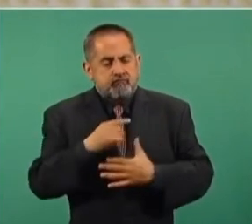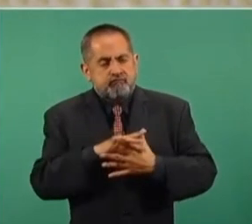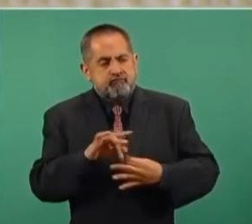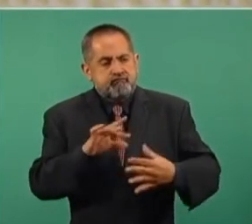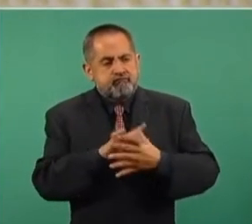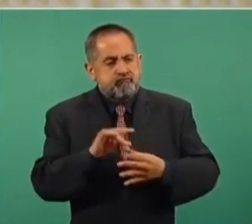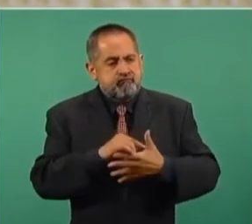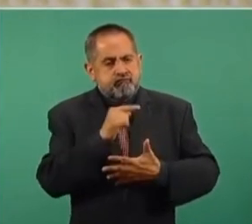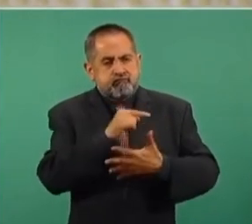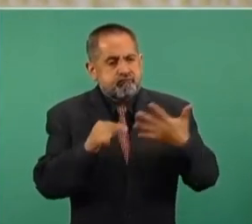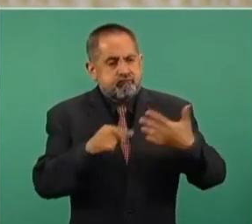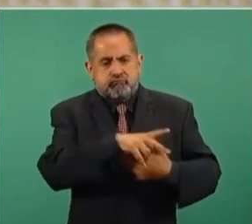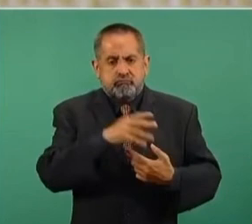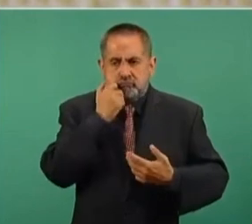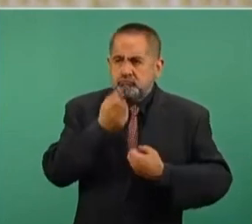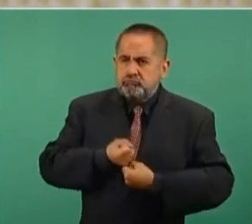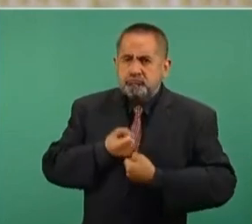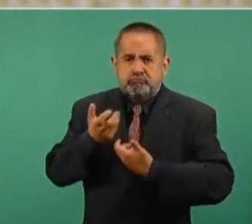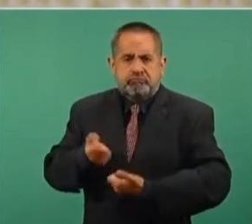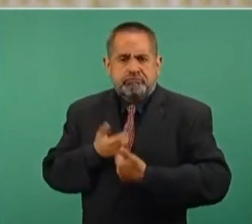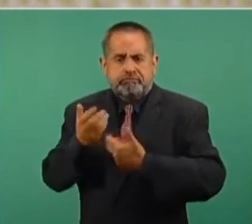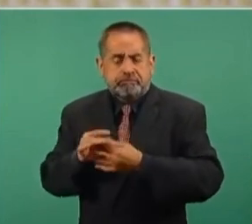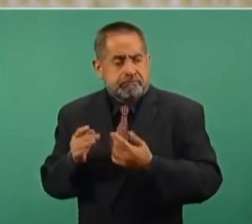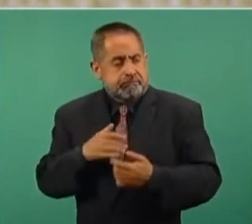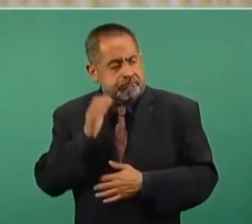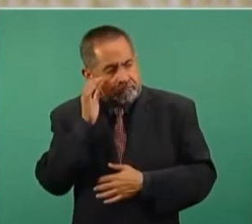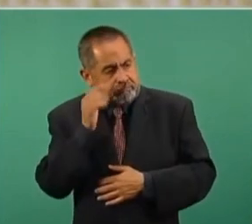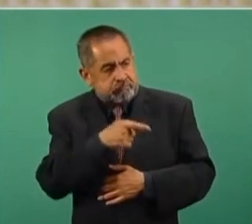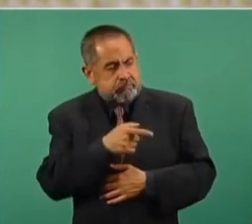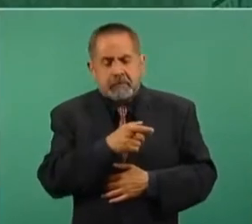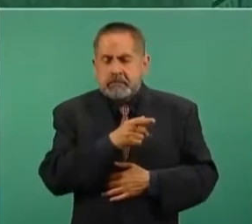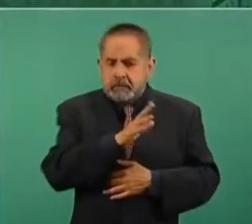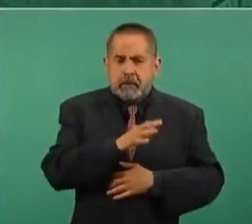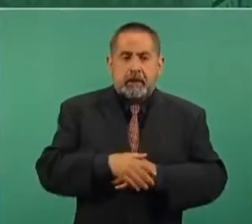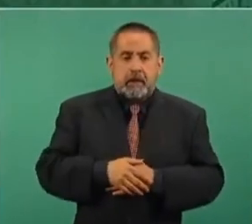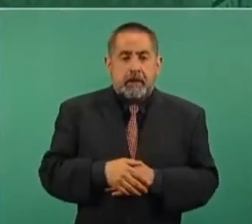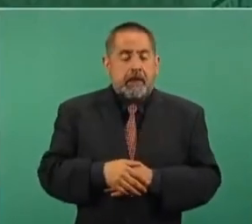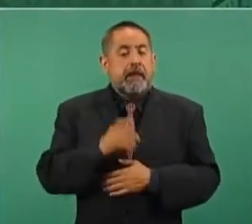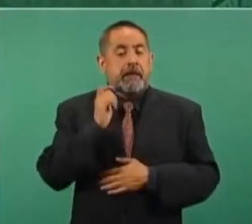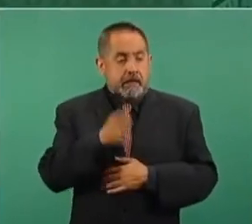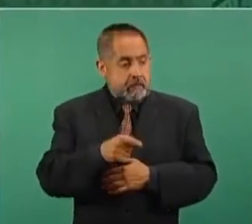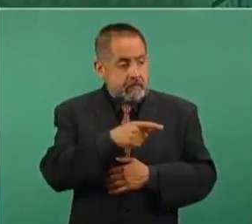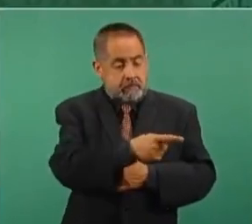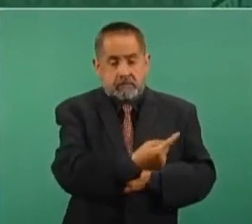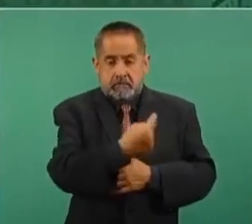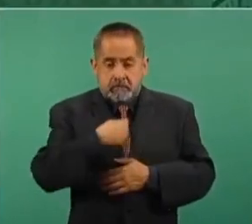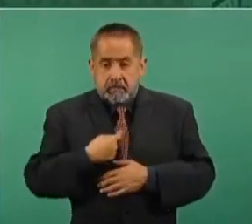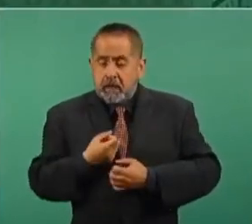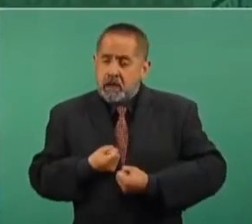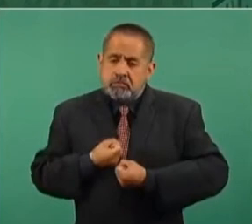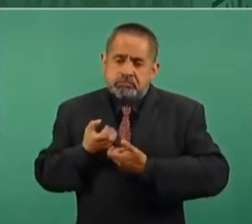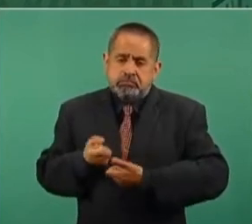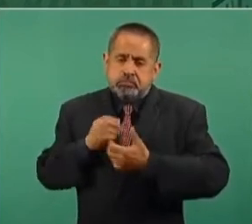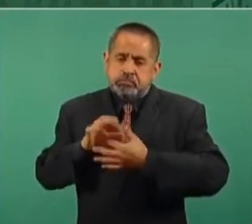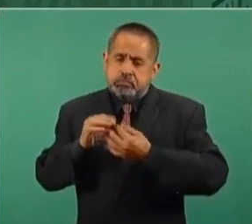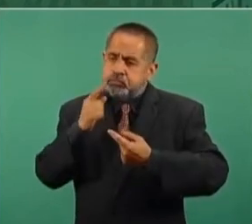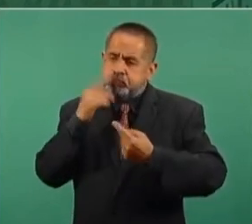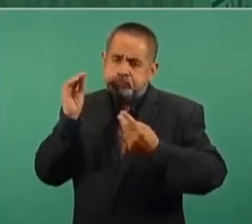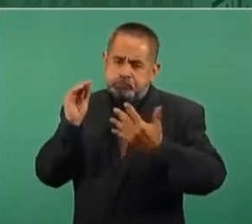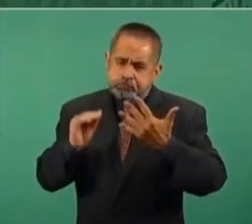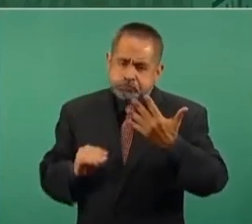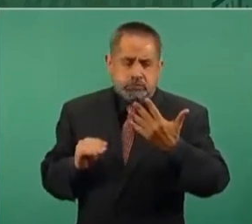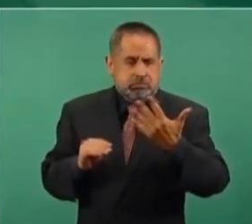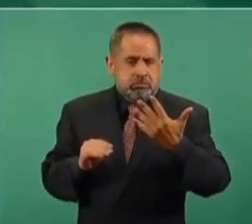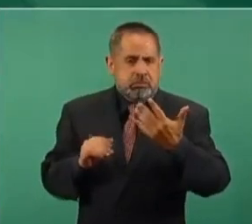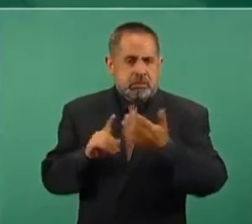que él quería expresar. Al final, después de que él hizo sus alegatos, que él